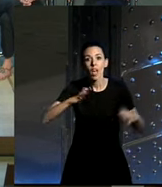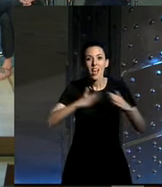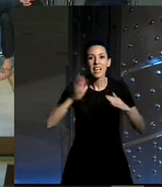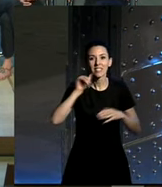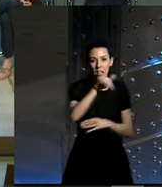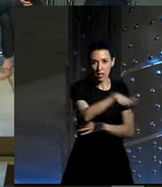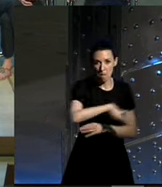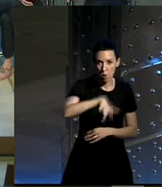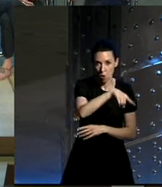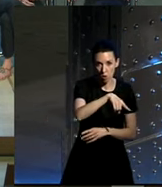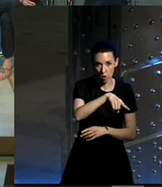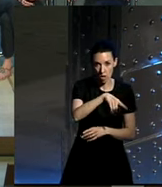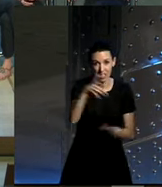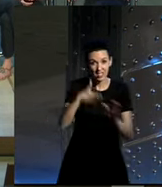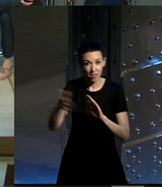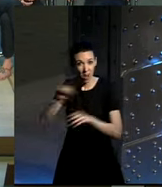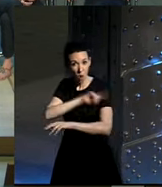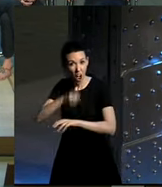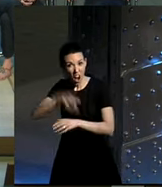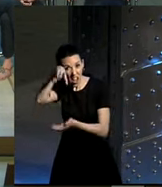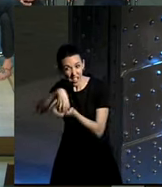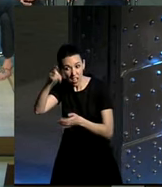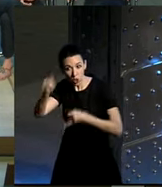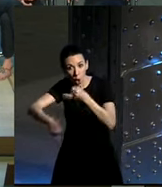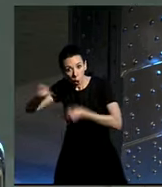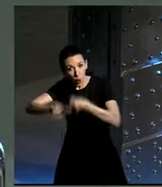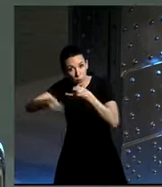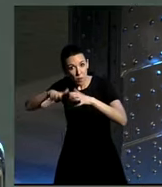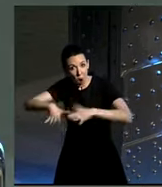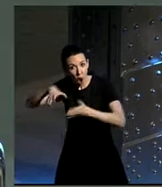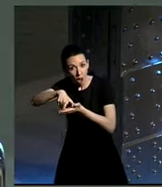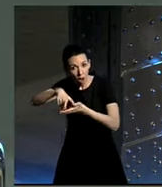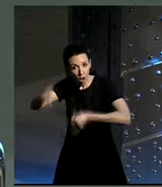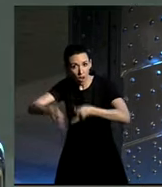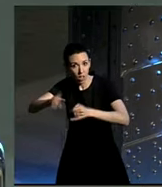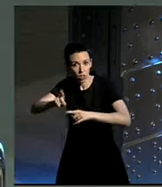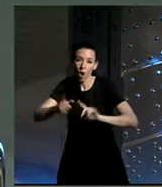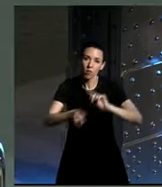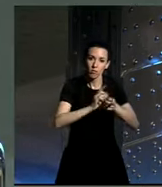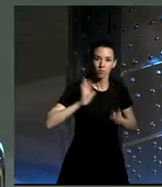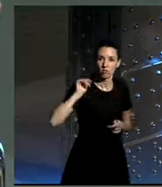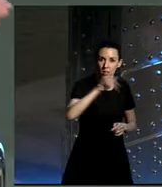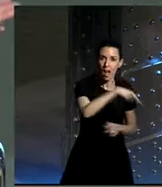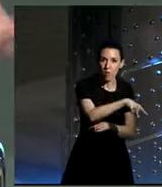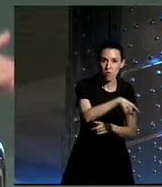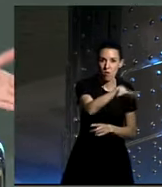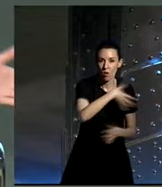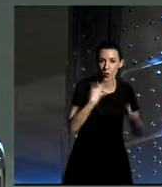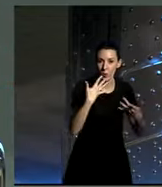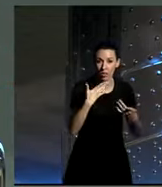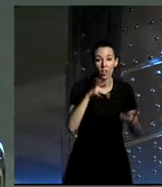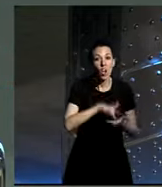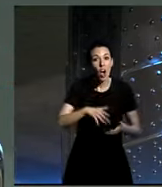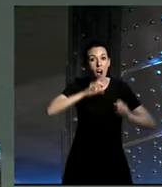transformación fue fundamental la cuestión es que ese momento en el que una persona adulta que vive en